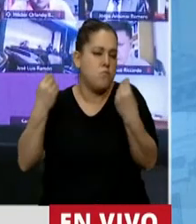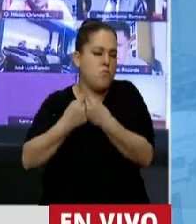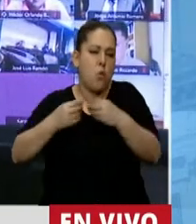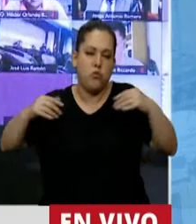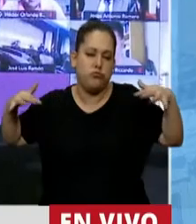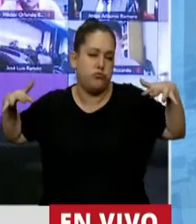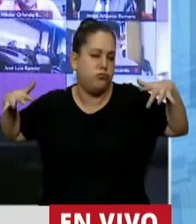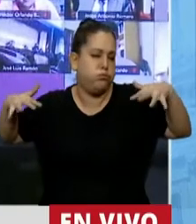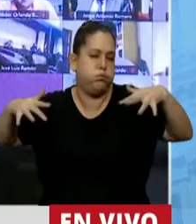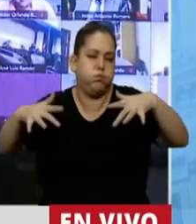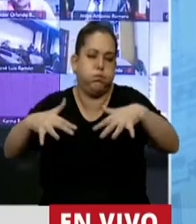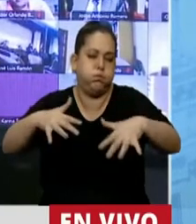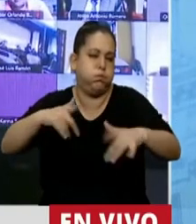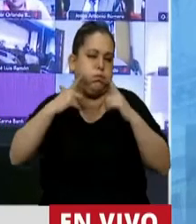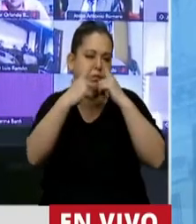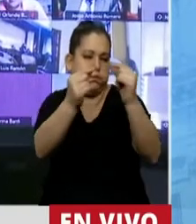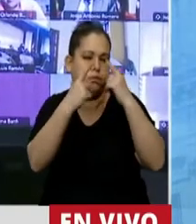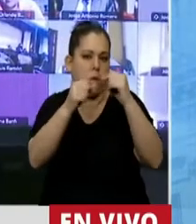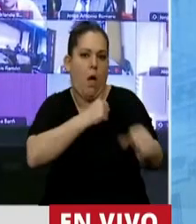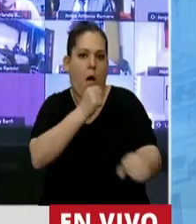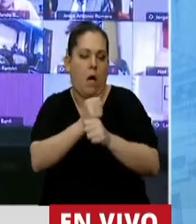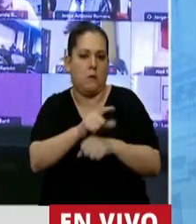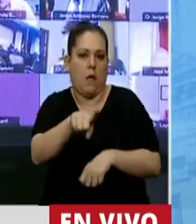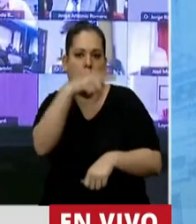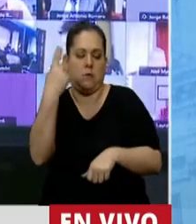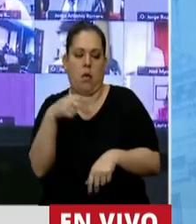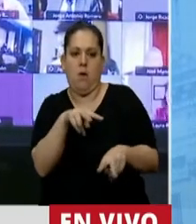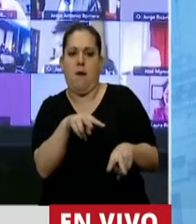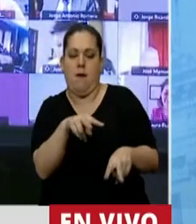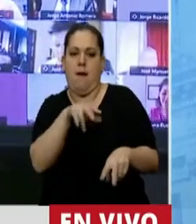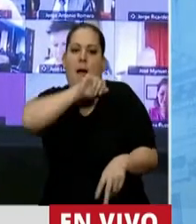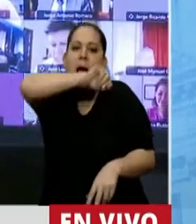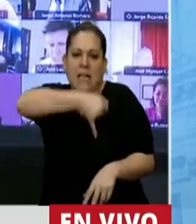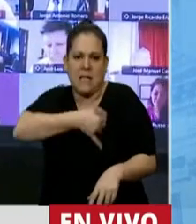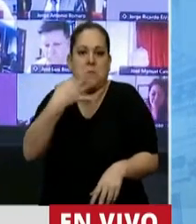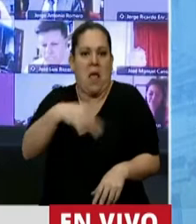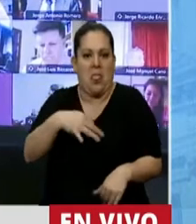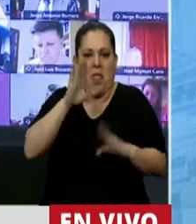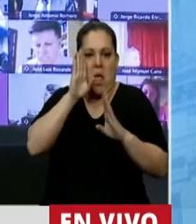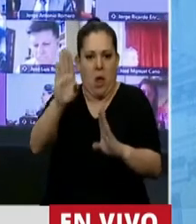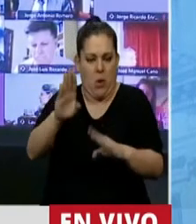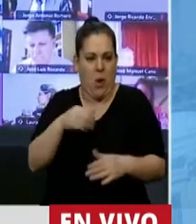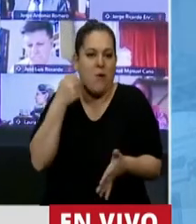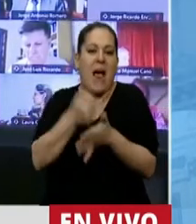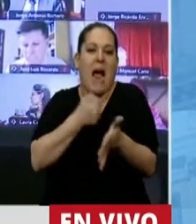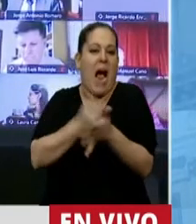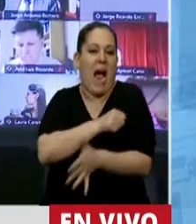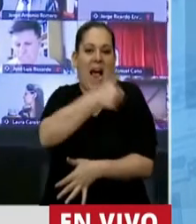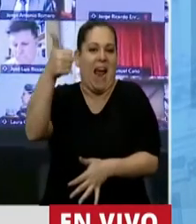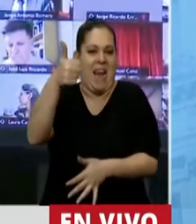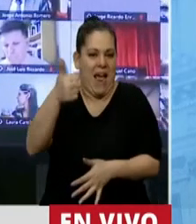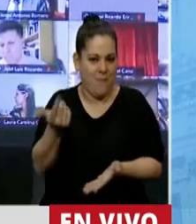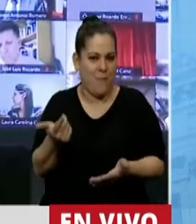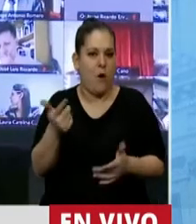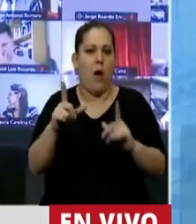algún momento el Estado se hace cargo de los temas, y entonces sí ganamos la batalla, no si lo convertimos en efeméride, no si lo